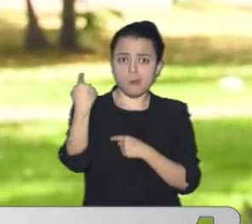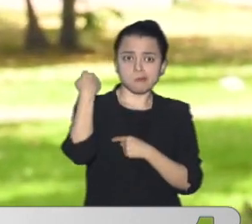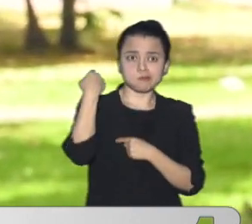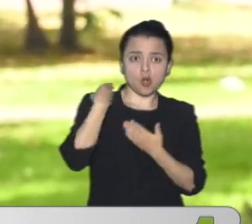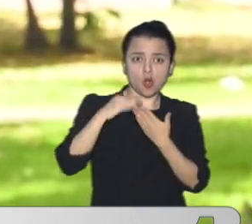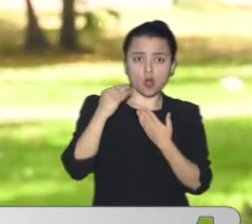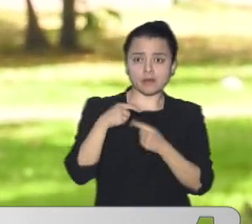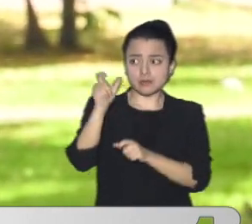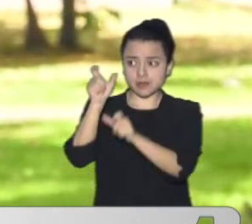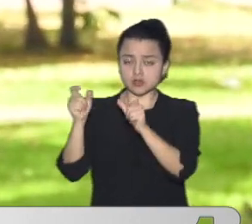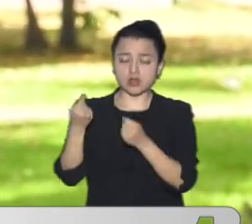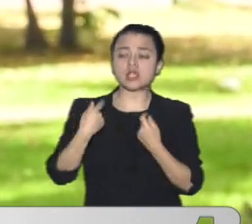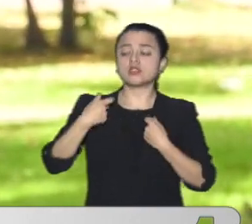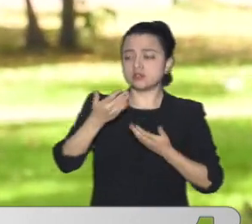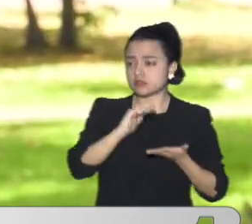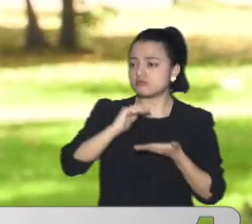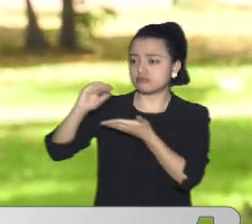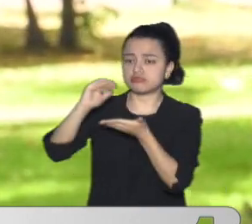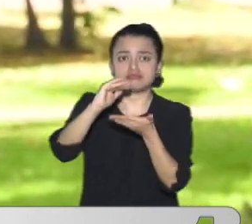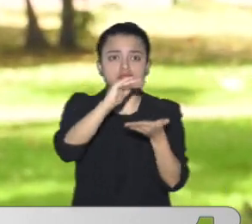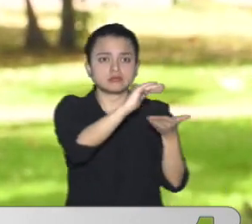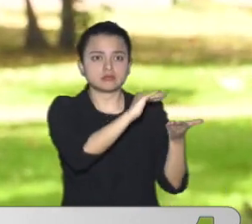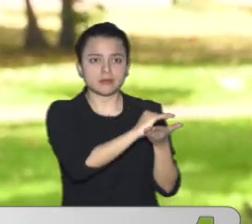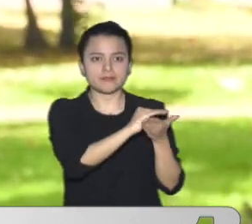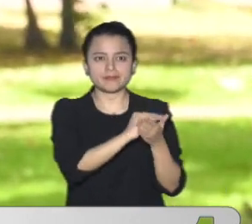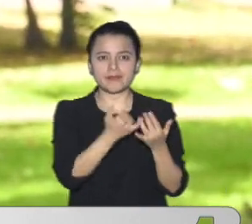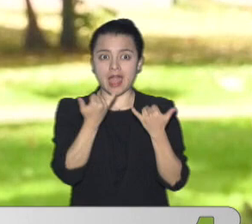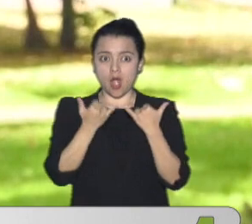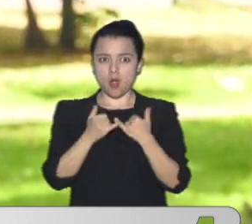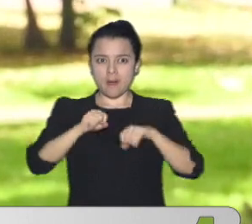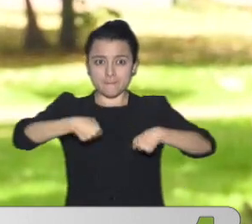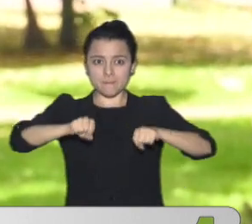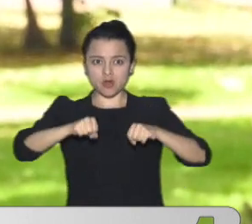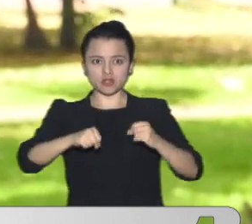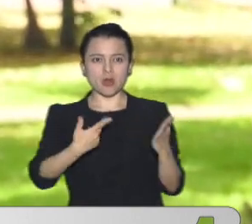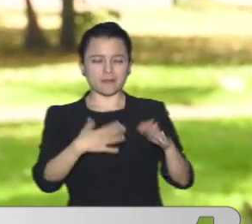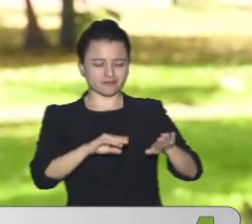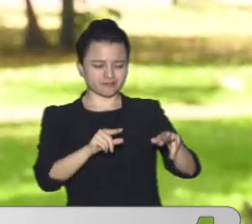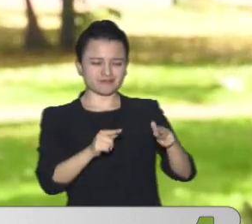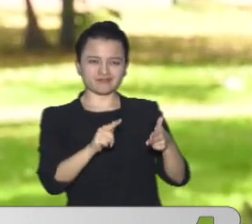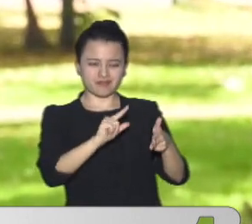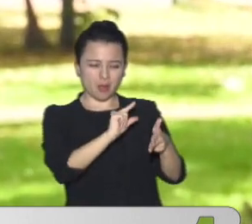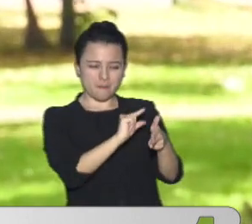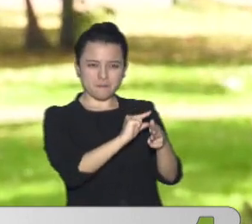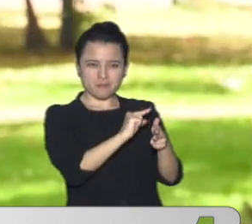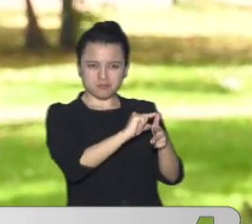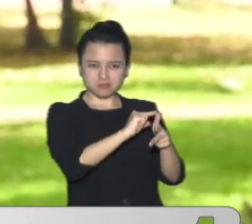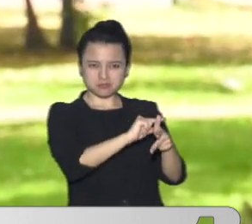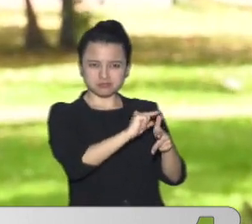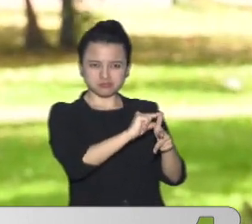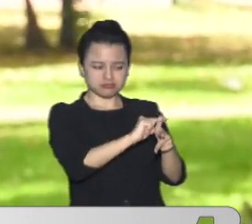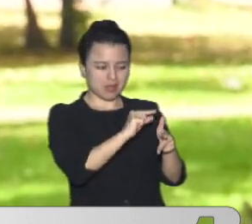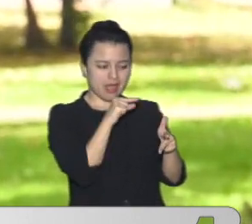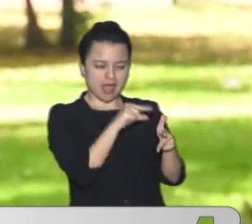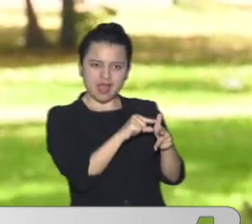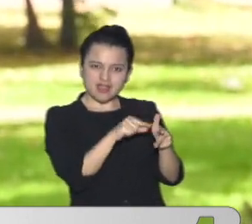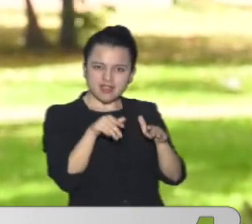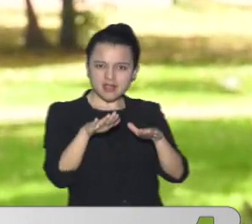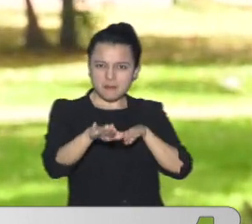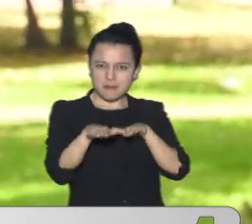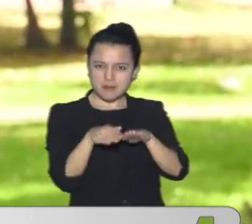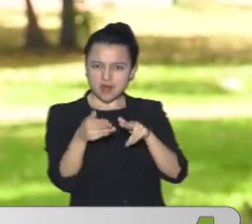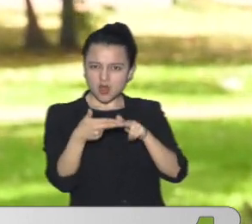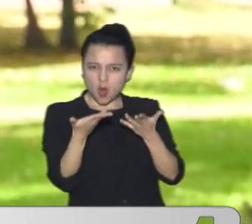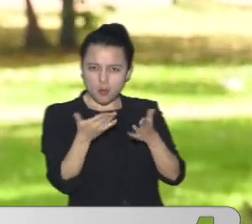Ubicando Las famosas placas Que desafortunadamente Se presentó Este caso Y asimismo Pues estamos realizando Registro de